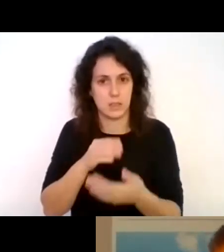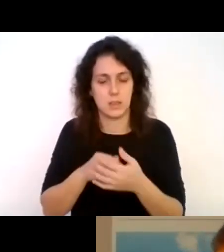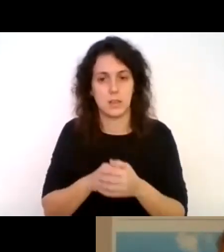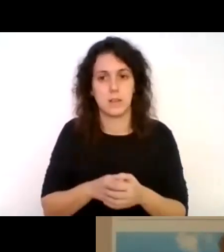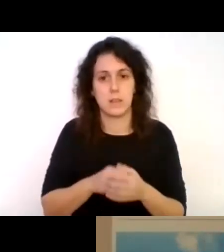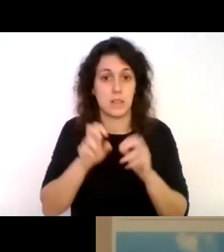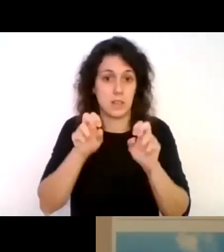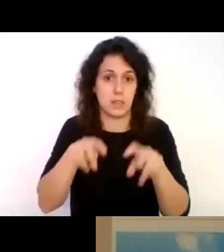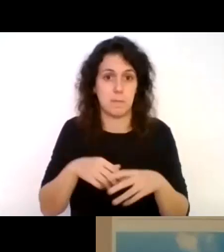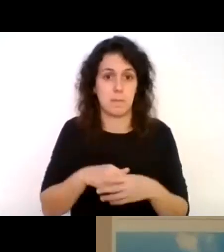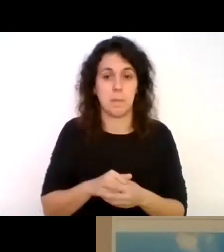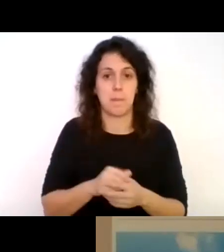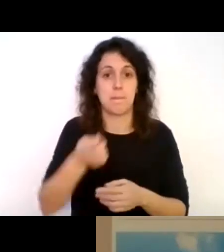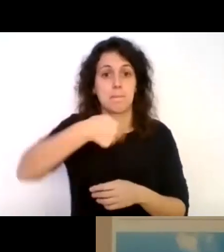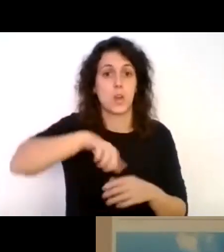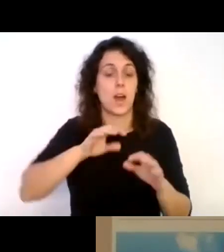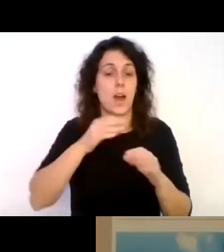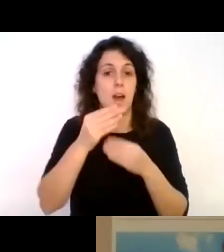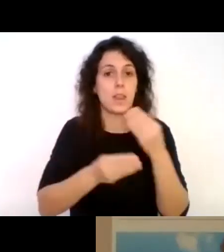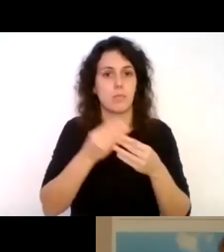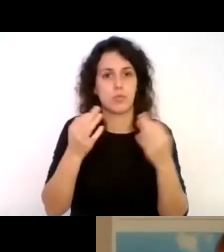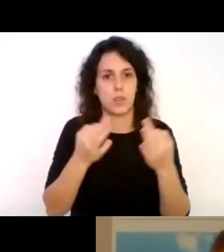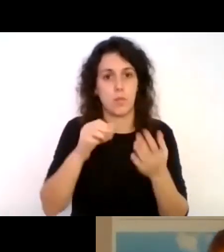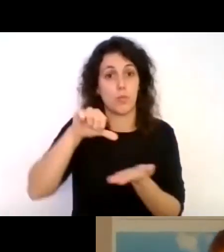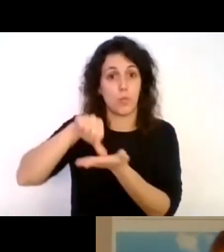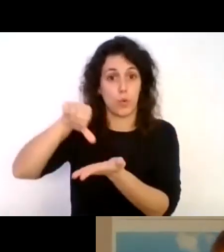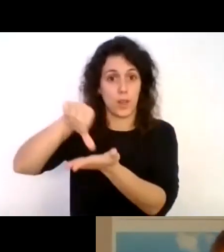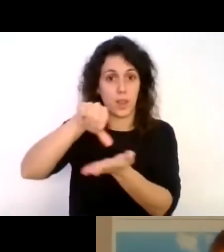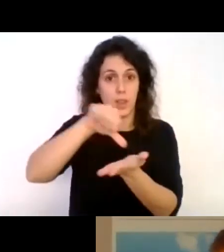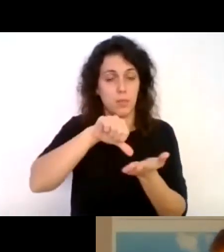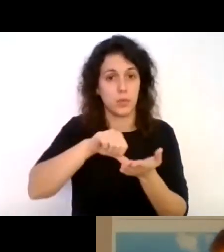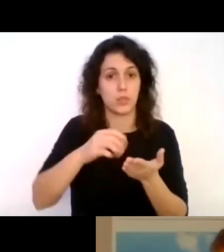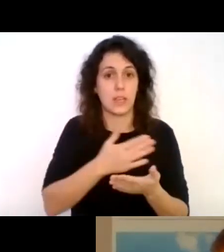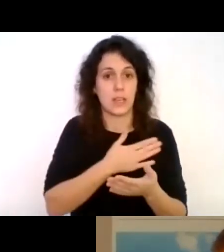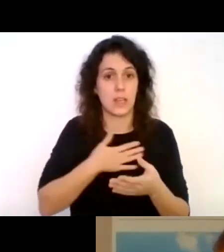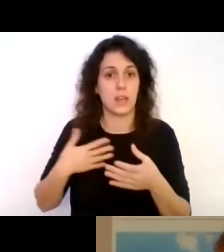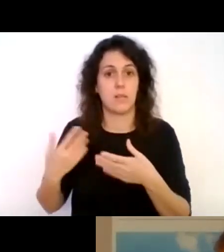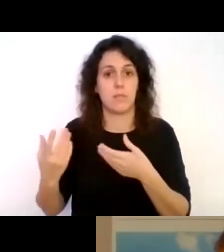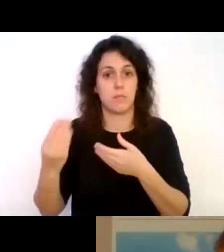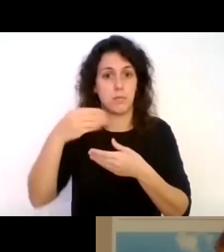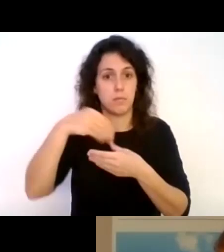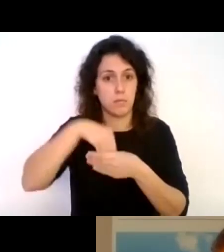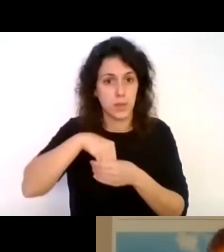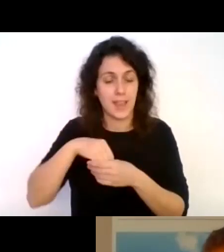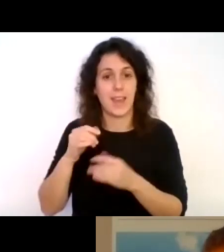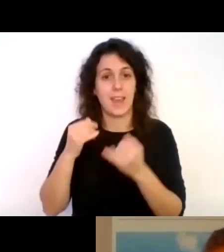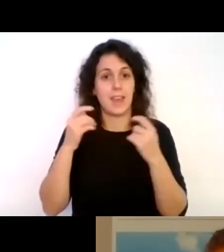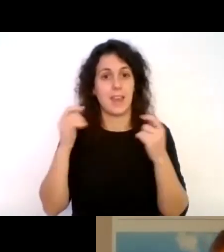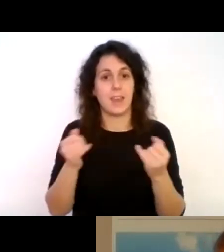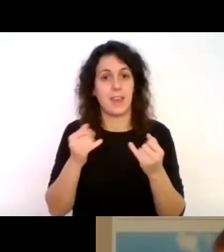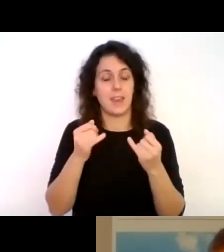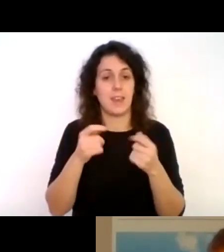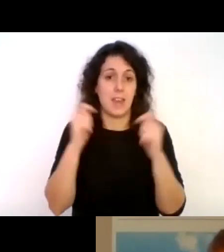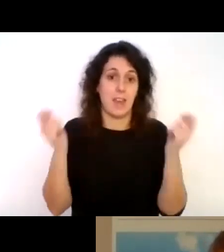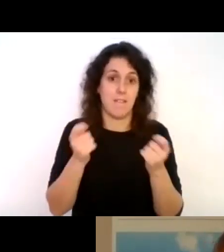que hacemos es municipios que quieren adherir a un evento inclusivo, aportan